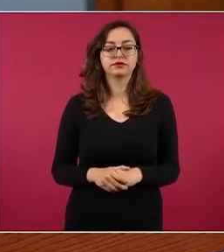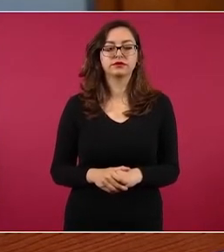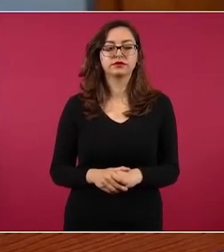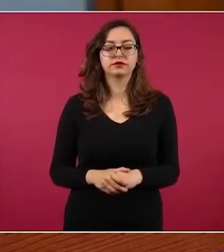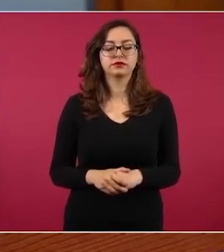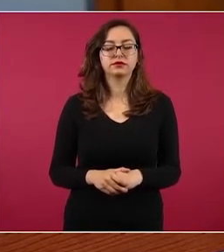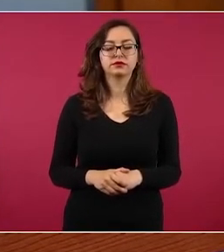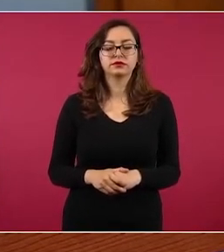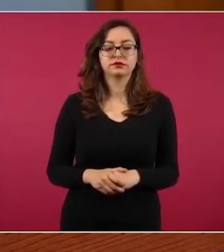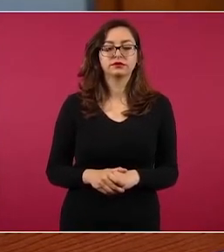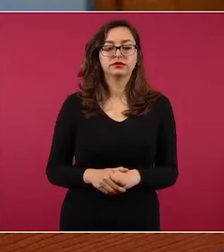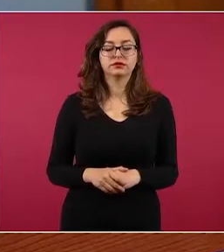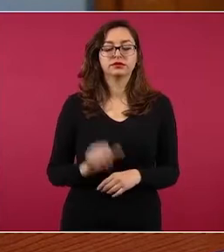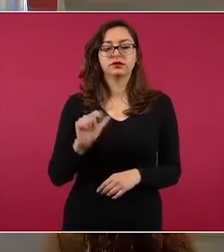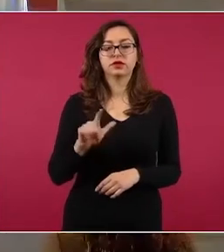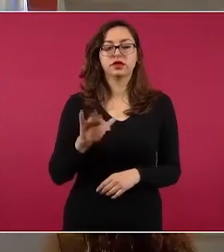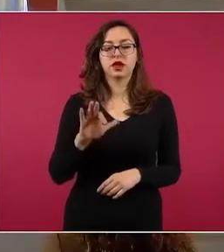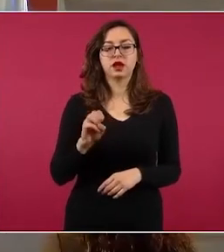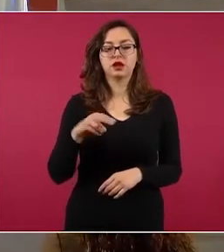Alfonso Guajardo,